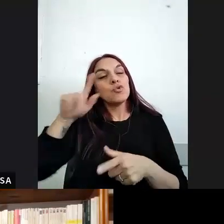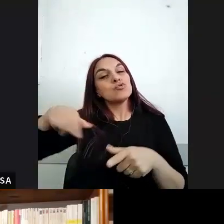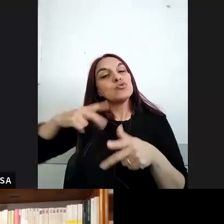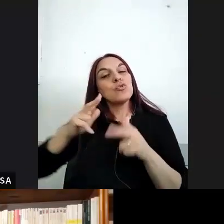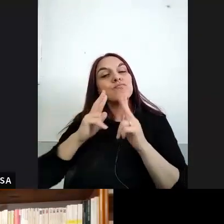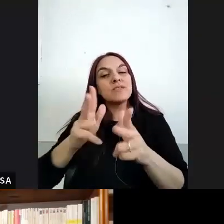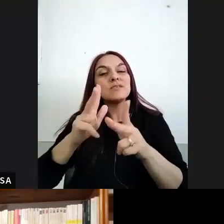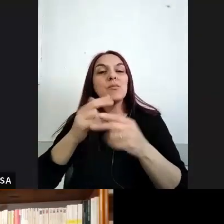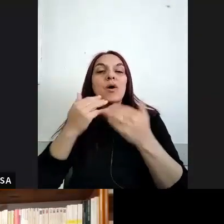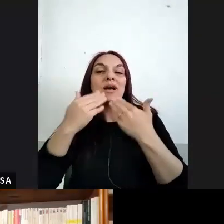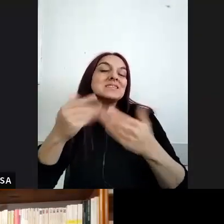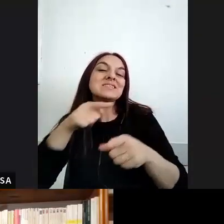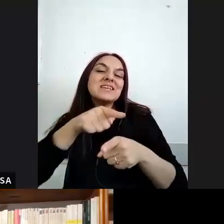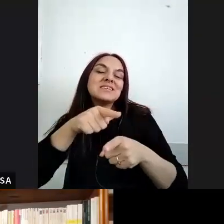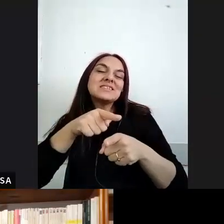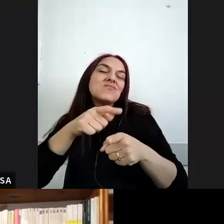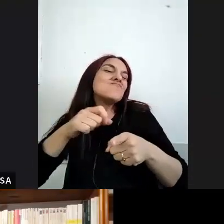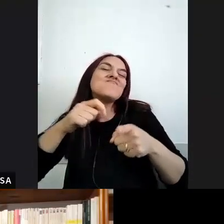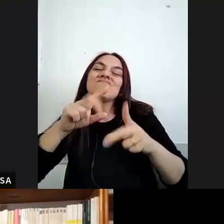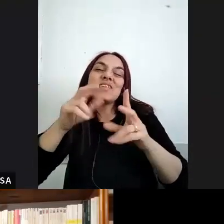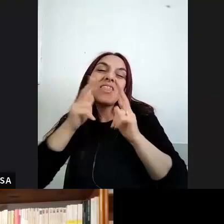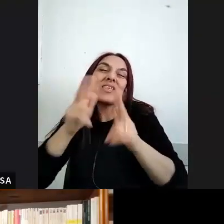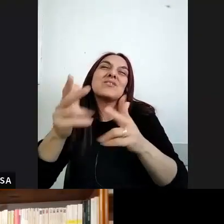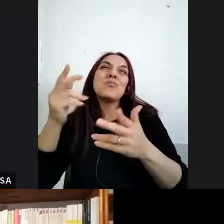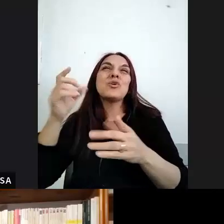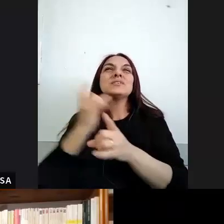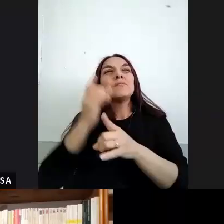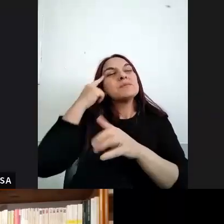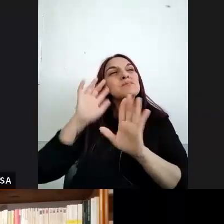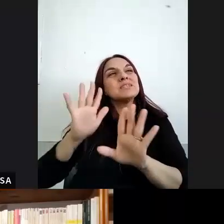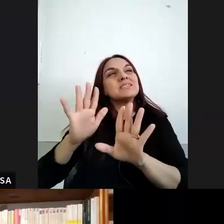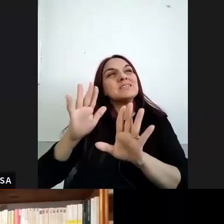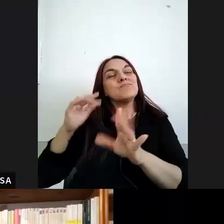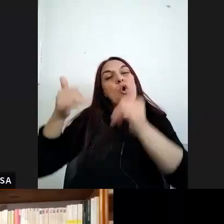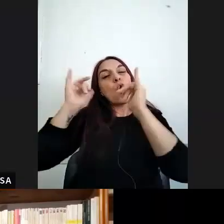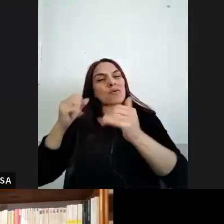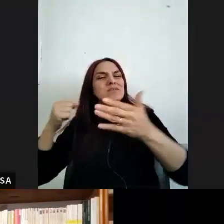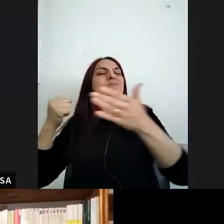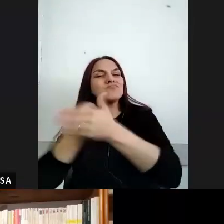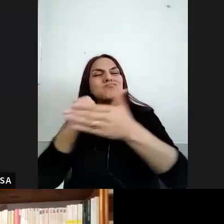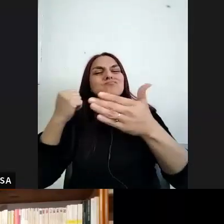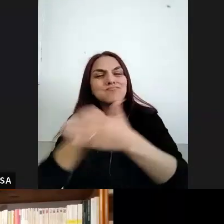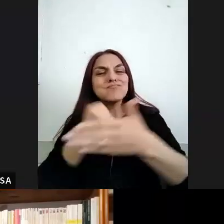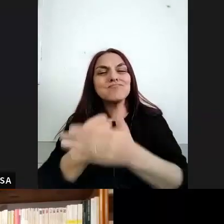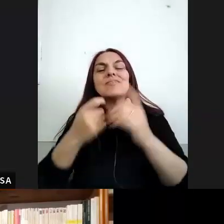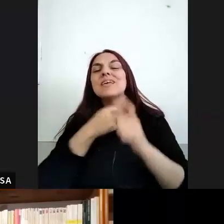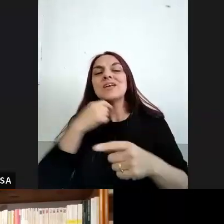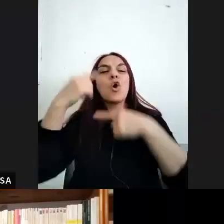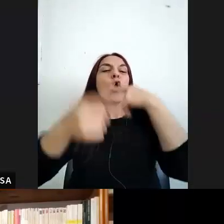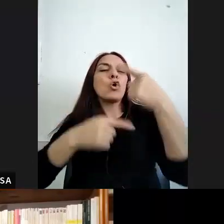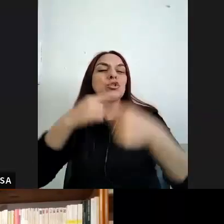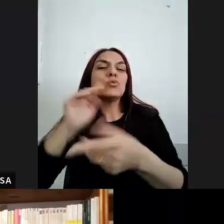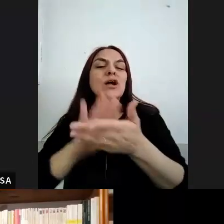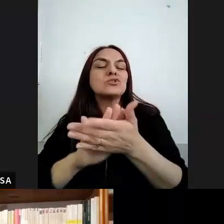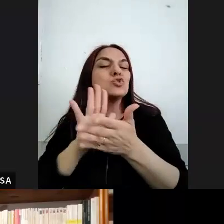tiene esta imagen ¿no? con mucho esfuerzo las generaciones jóvenes intentan dar continuidad a los sucesos vividos